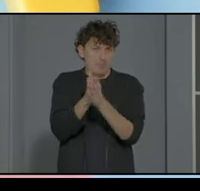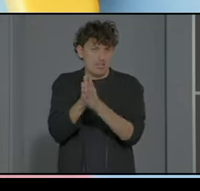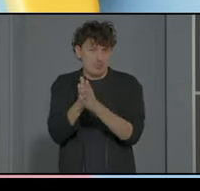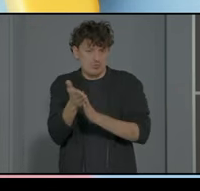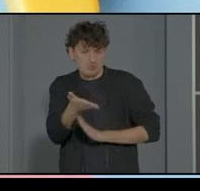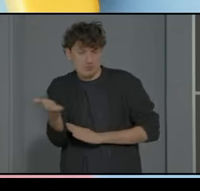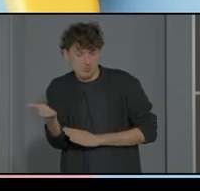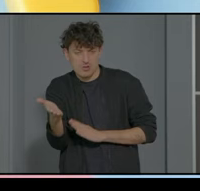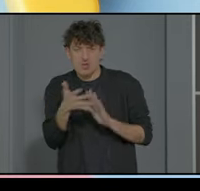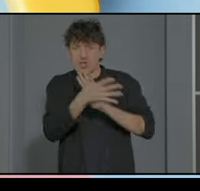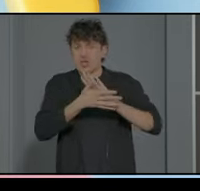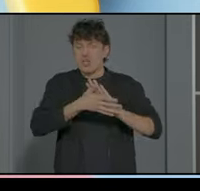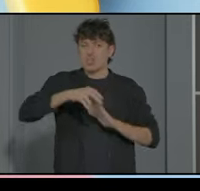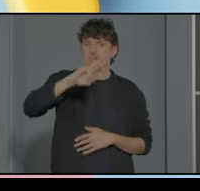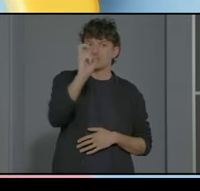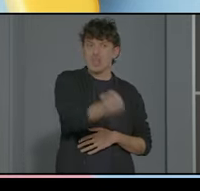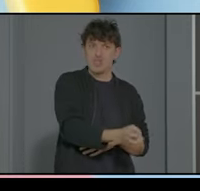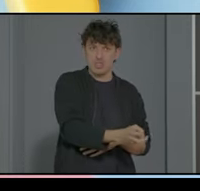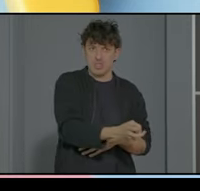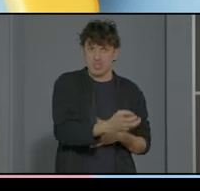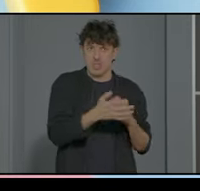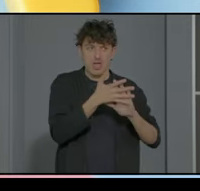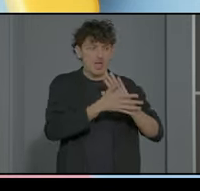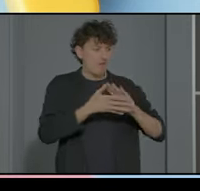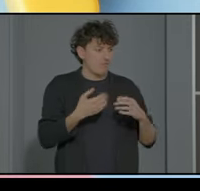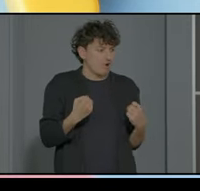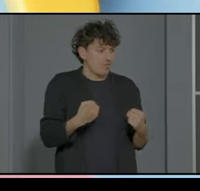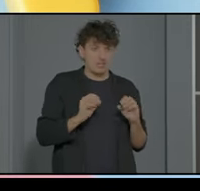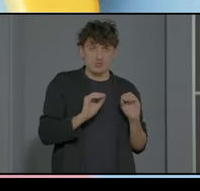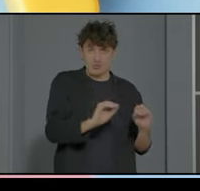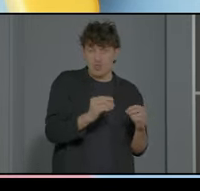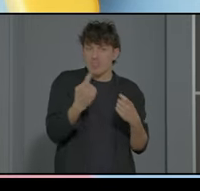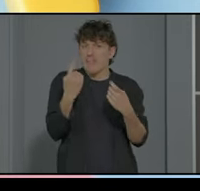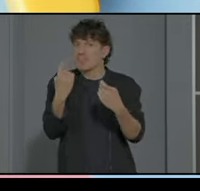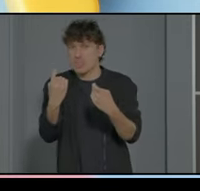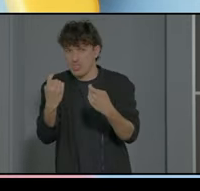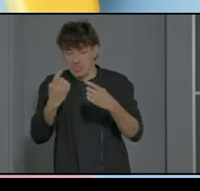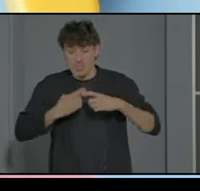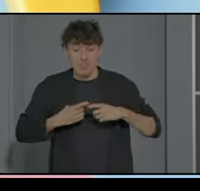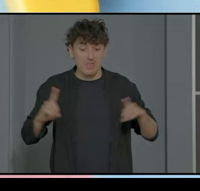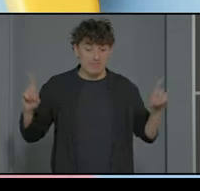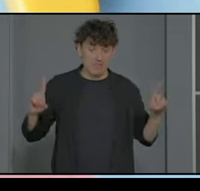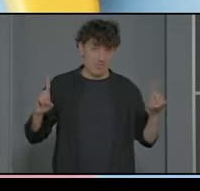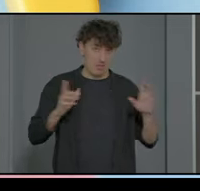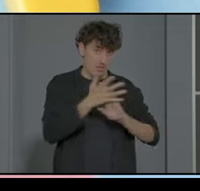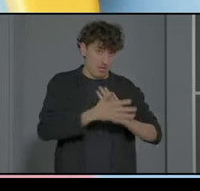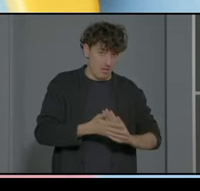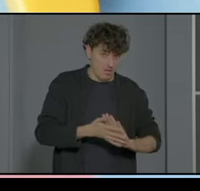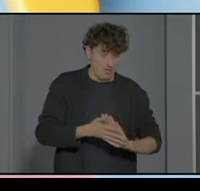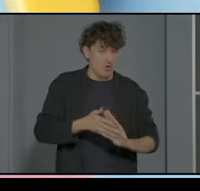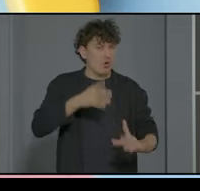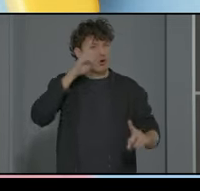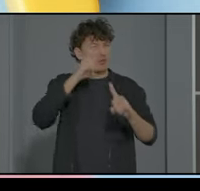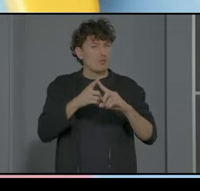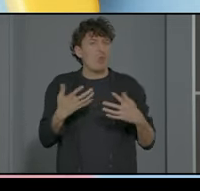a hablar de diversidad vamos a hablar de esas fortalezas que tienen y vamos a hablar de no una deficiencia vamos a hablar de una diferencia insisto no para eliminar